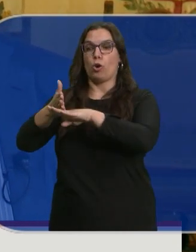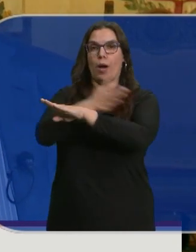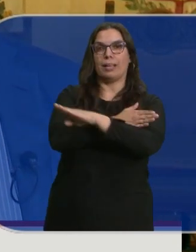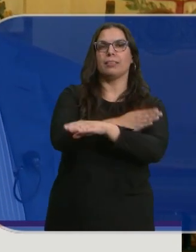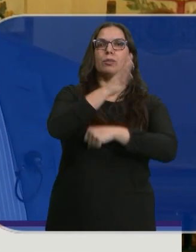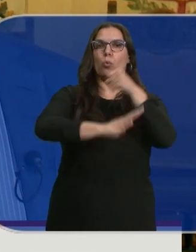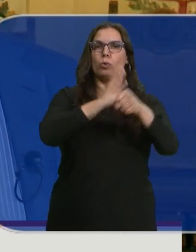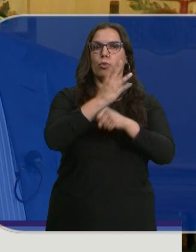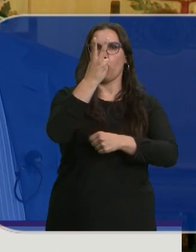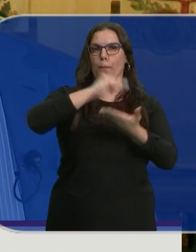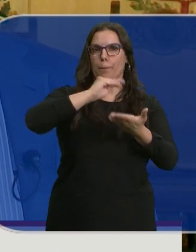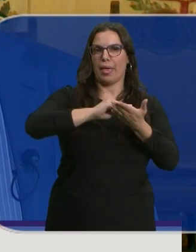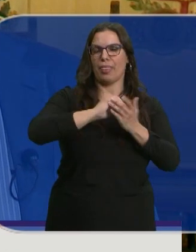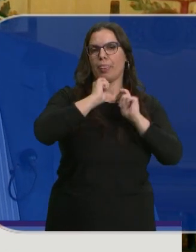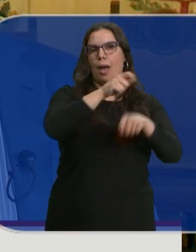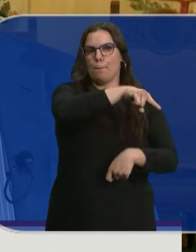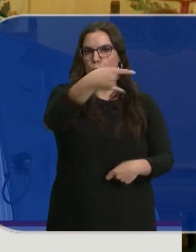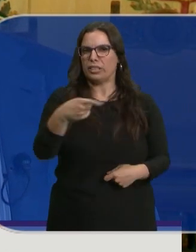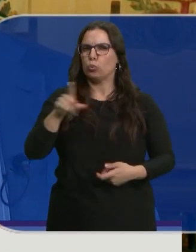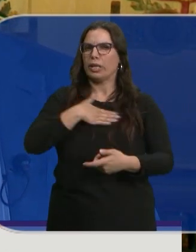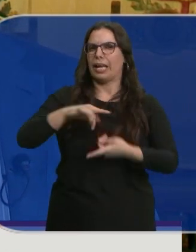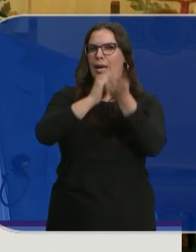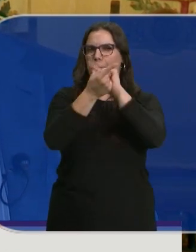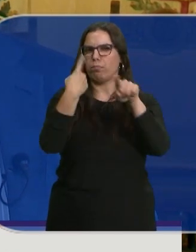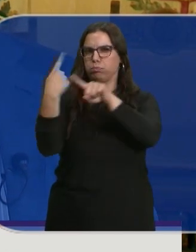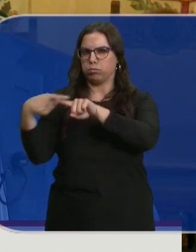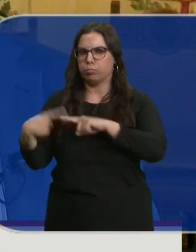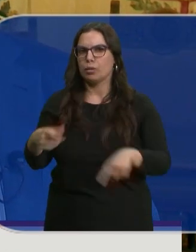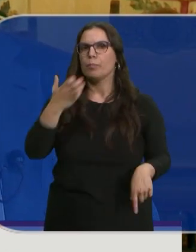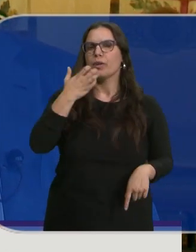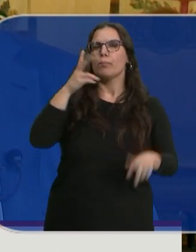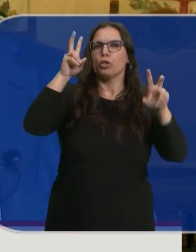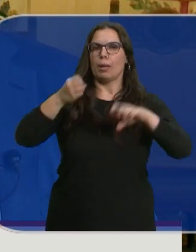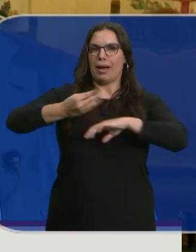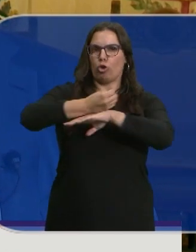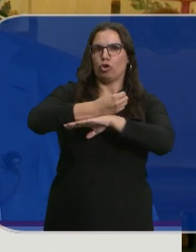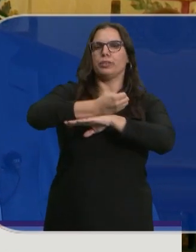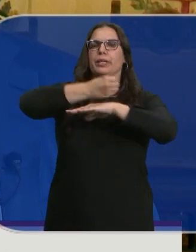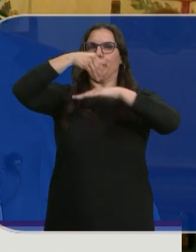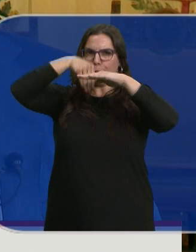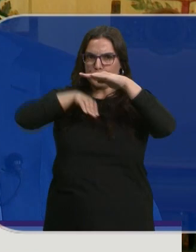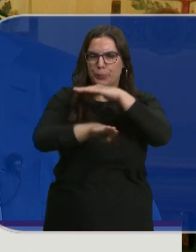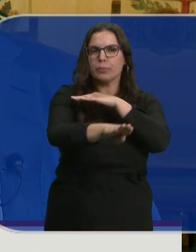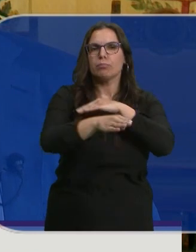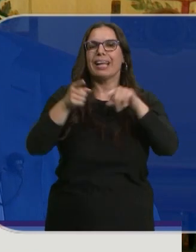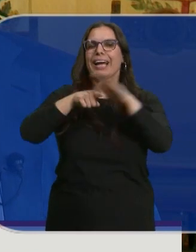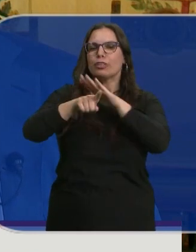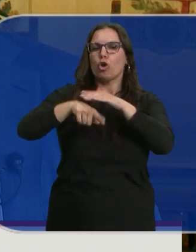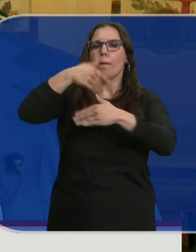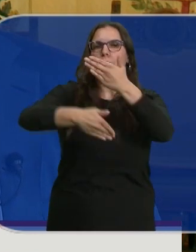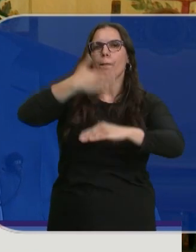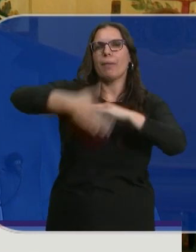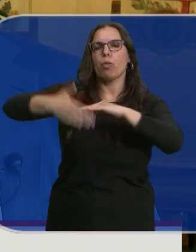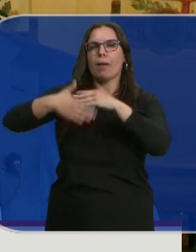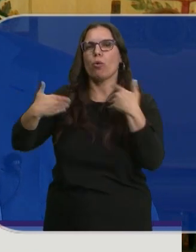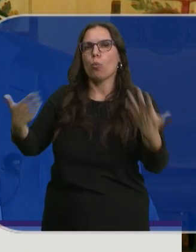socialistas con Óscar Puente y quiere cambiar muchas cosas. La primera, una firme apuesta por el soterramiento del ferrocarril en la ciudad. ¿Qué trámites y qué